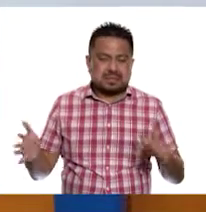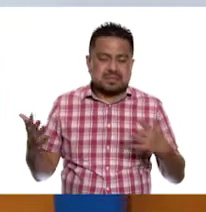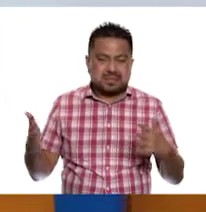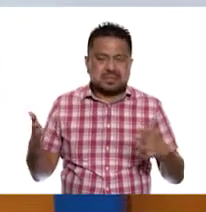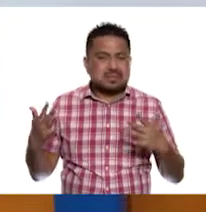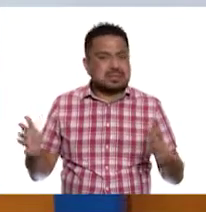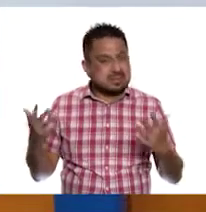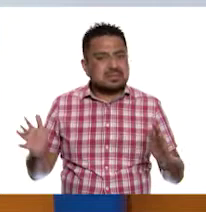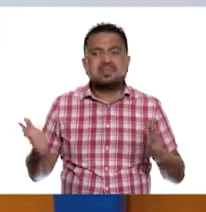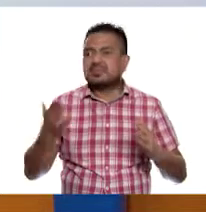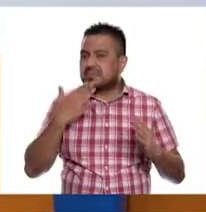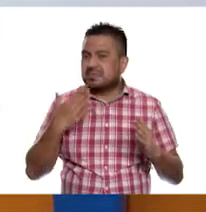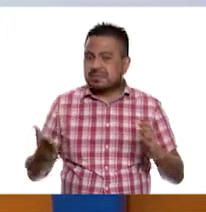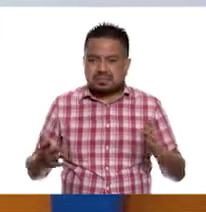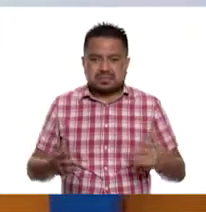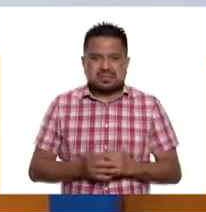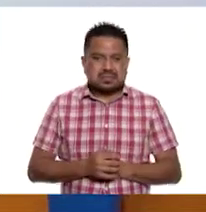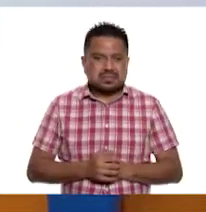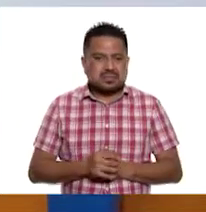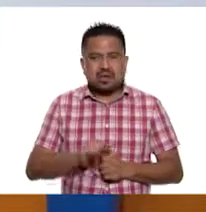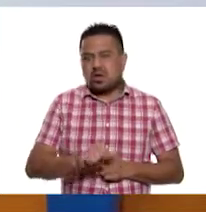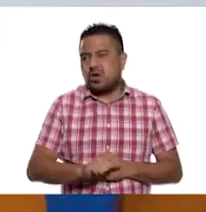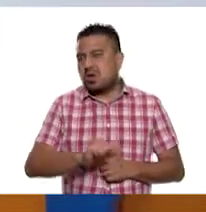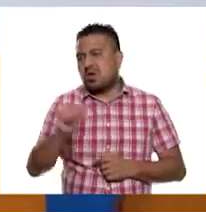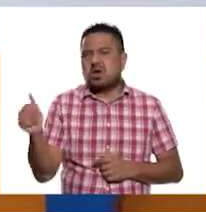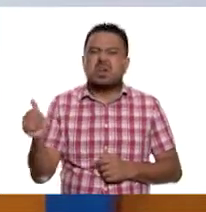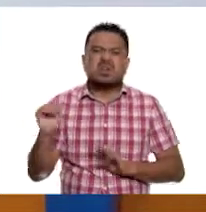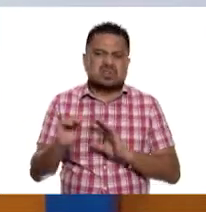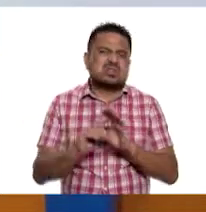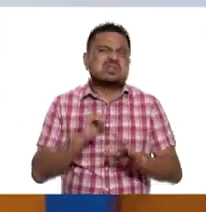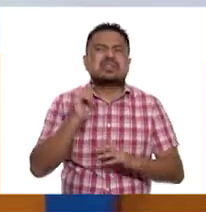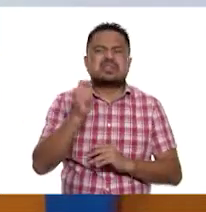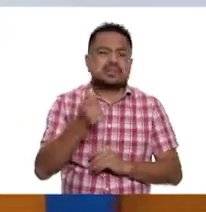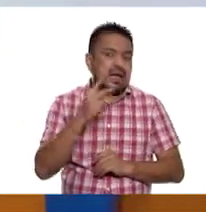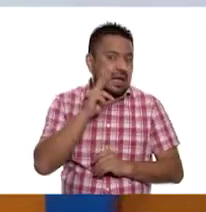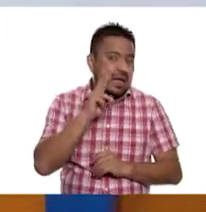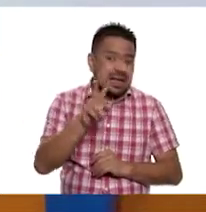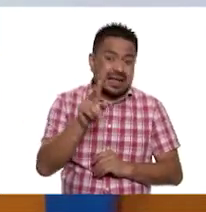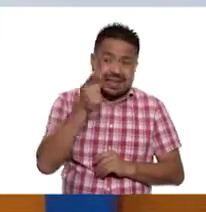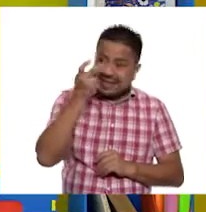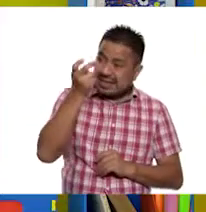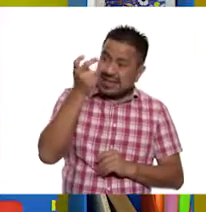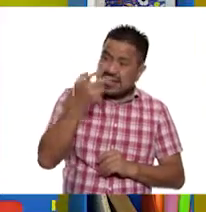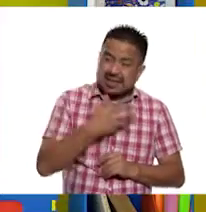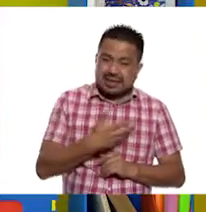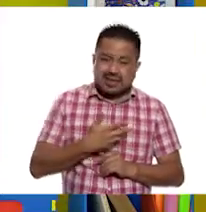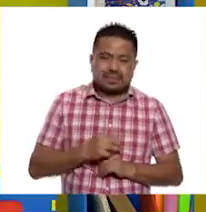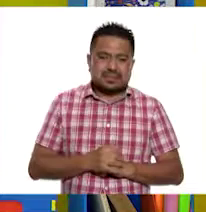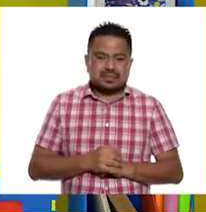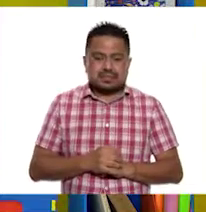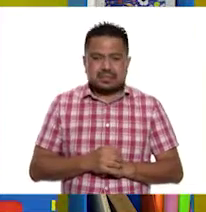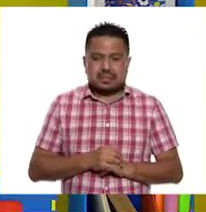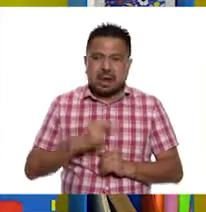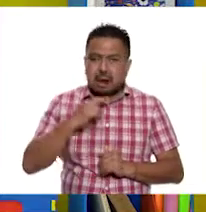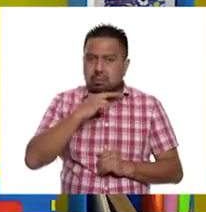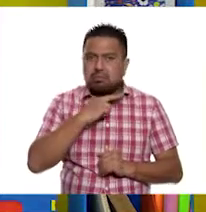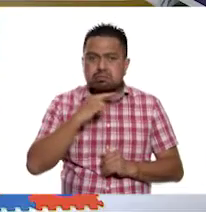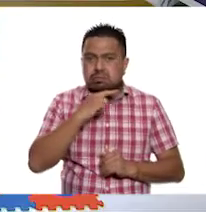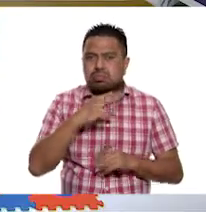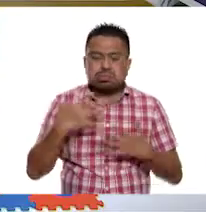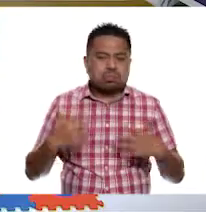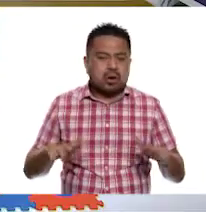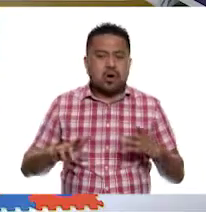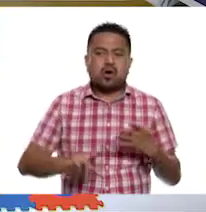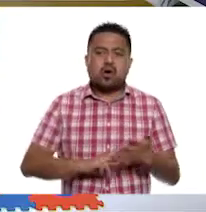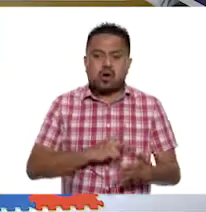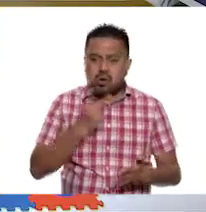análisis. ubicamos. Vamos con otra participación. Ahí viene, mira. Ay, nuestros niños Aquí rápidas. Ahí está